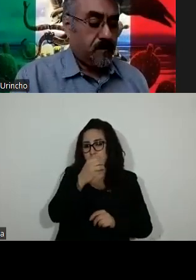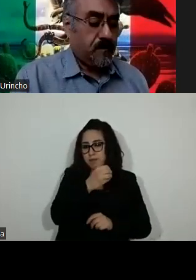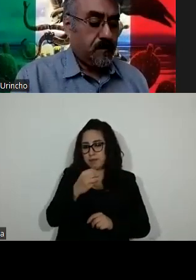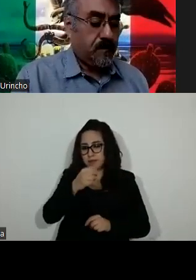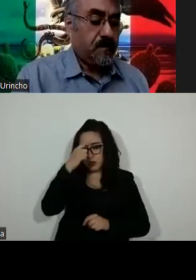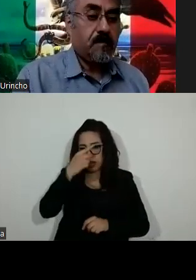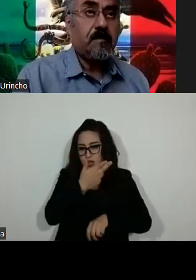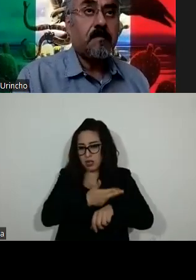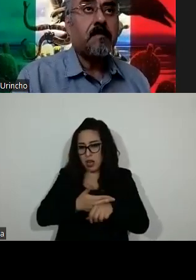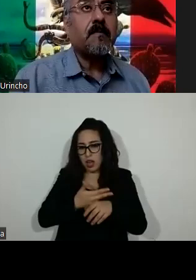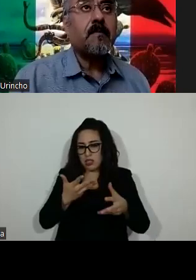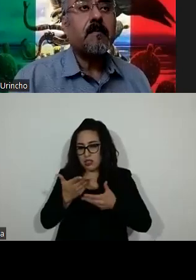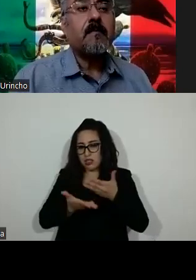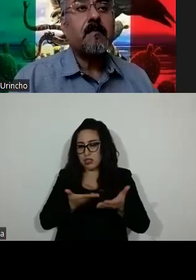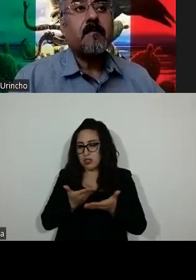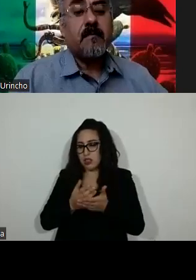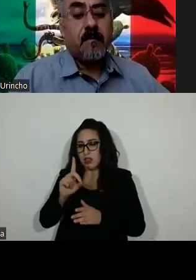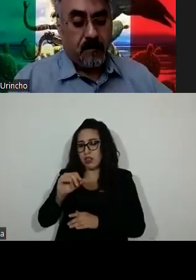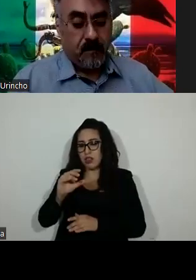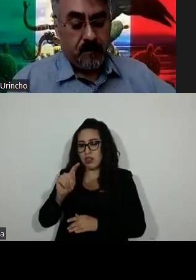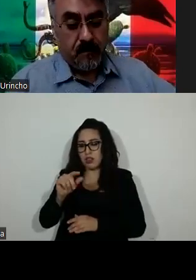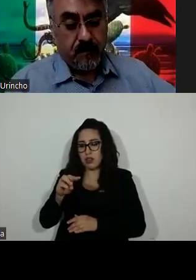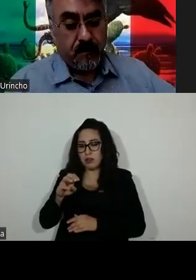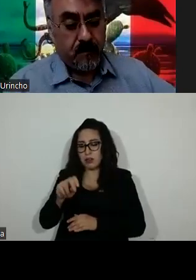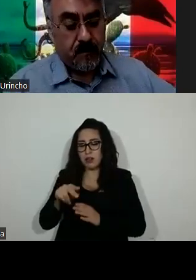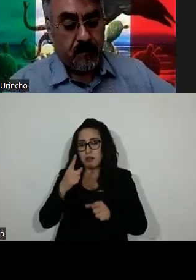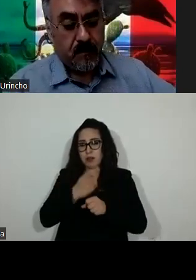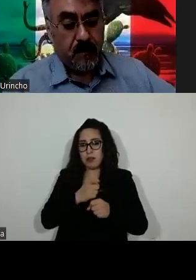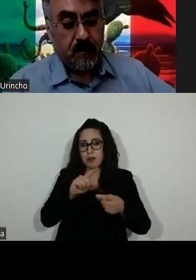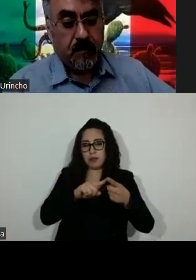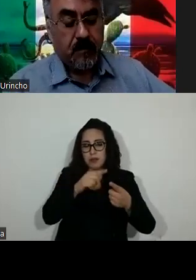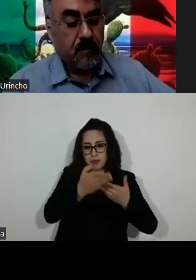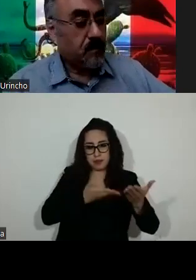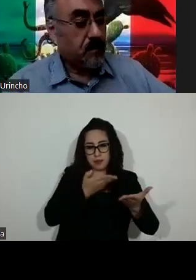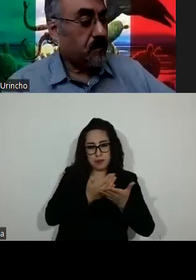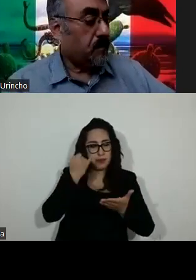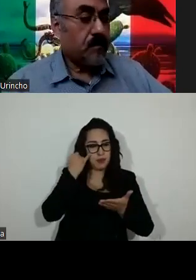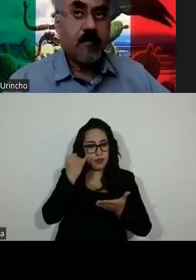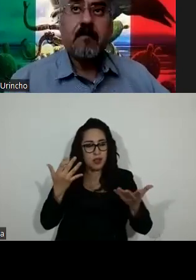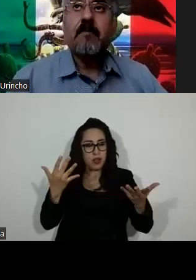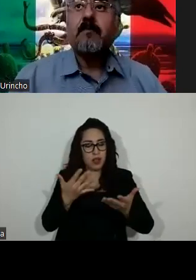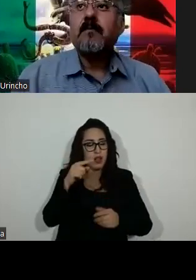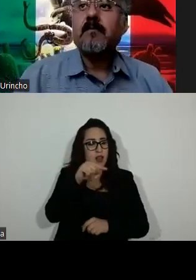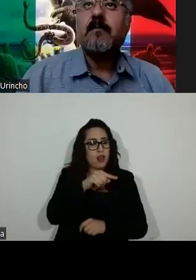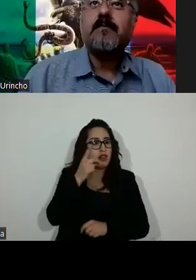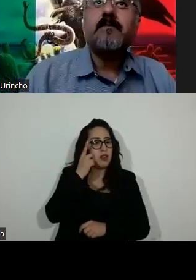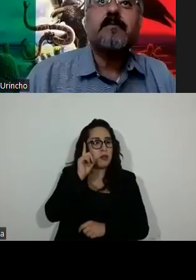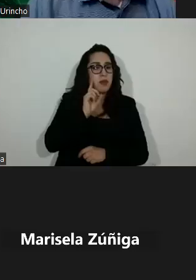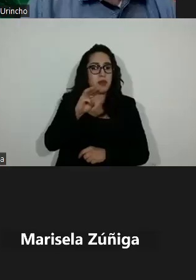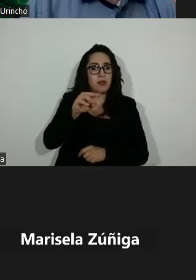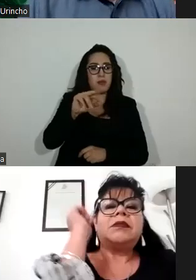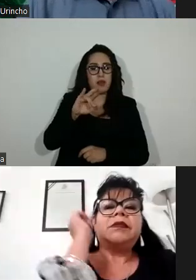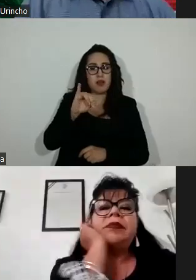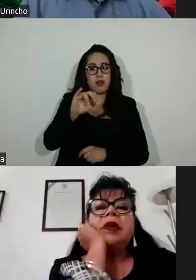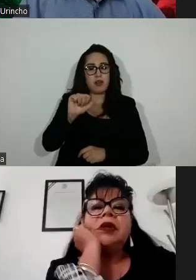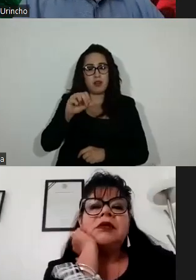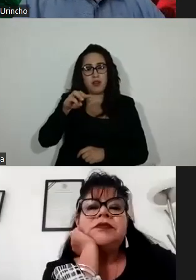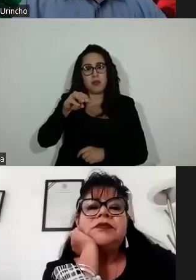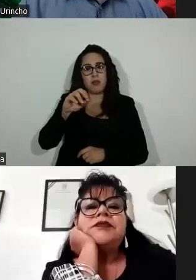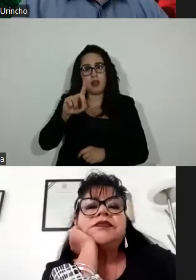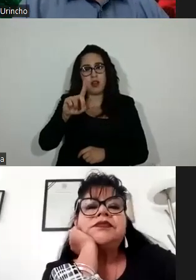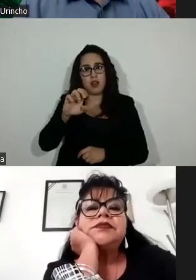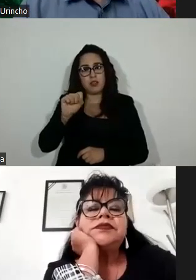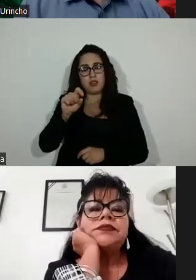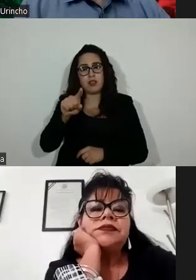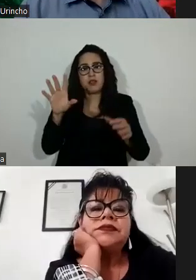Una, primer iniciativa, suscrita por la diputada Guadalupe Morales Rubio, plantea la necesidad de reformar